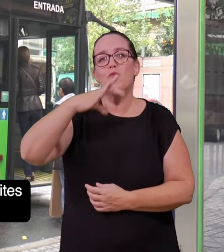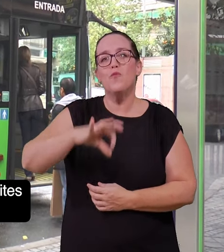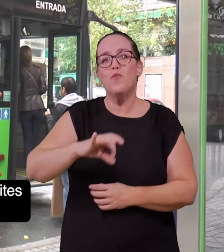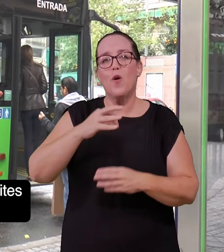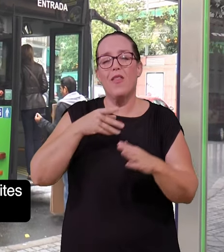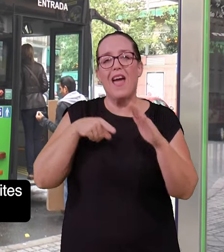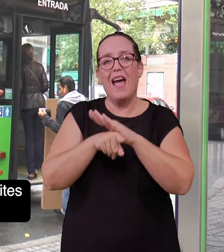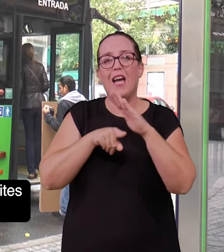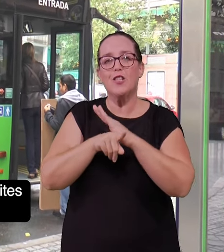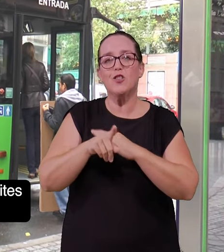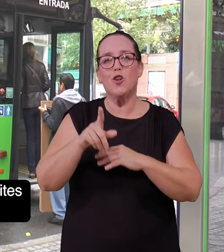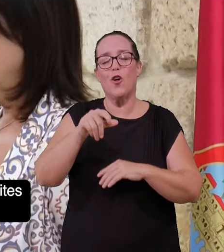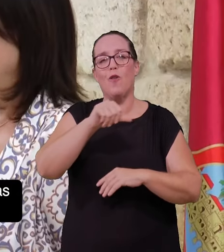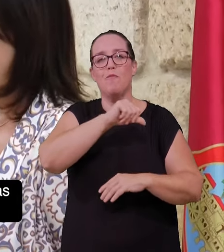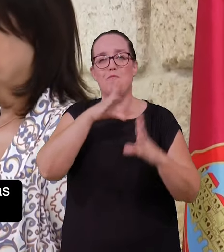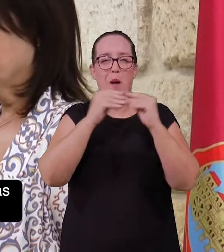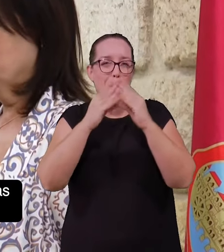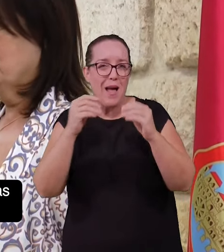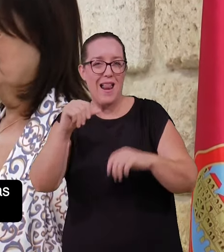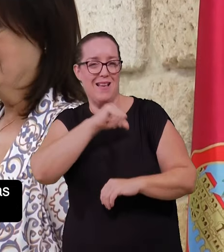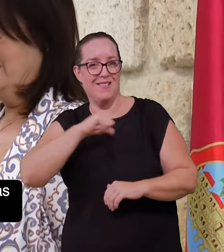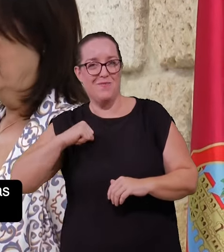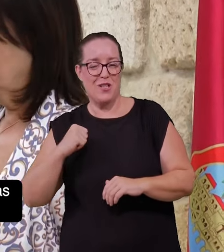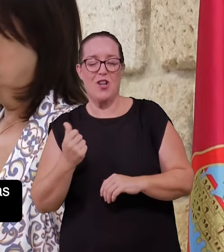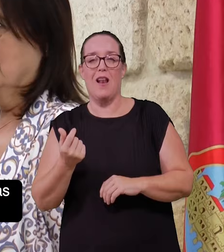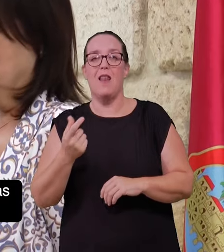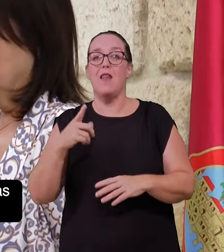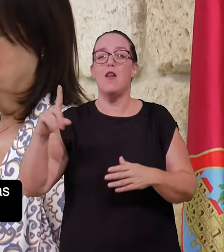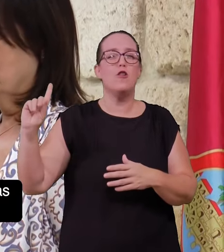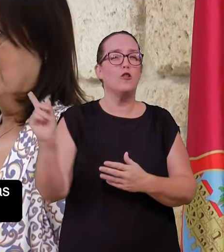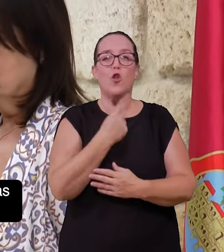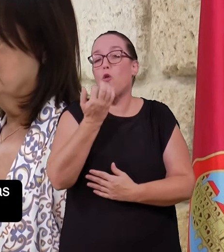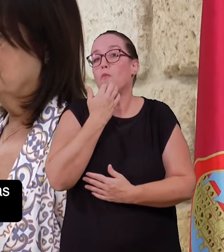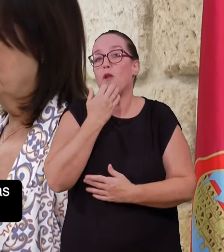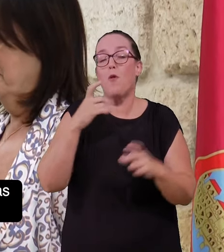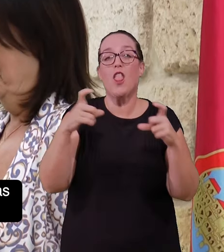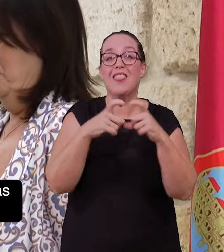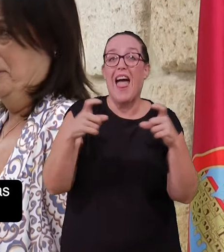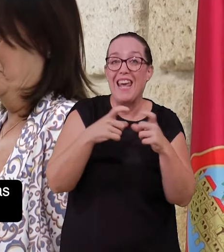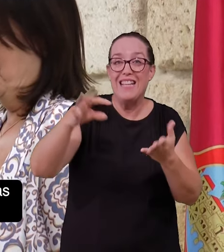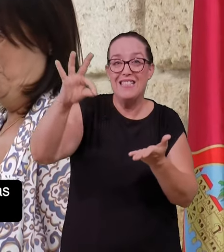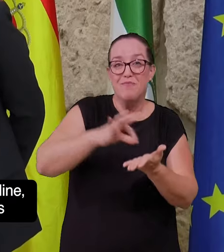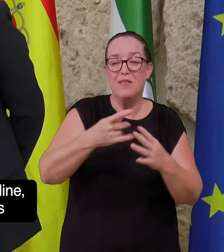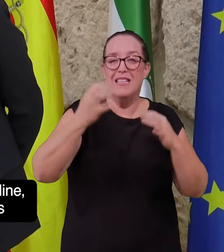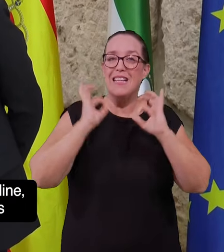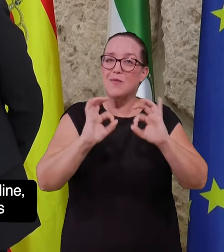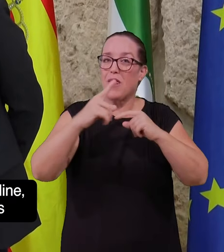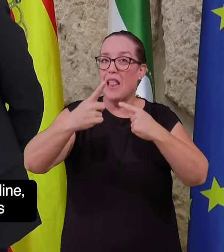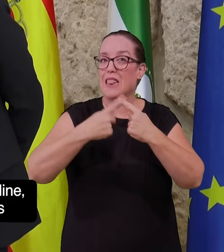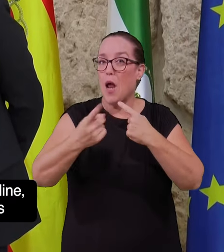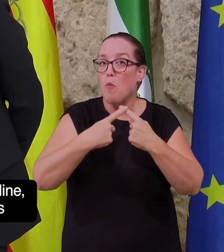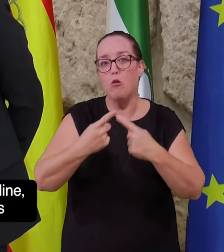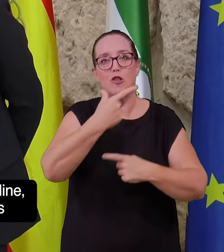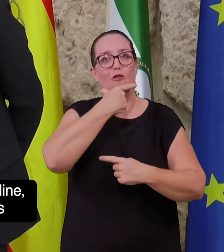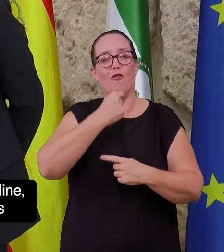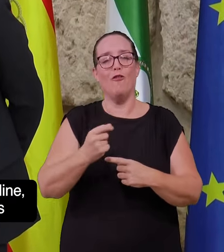realizar los trámites personales. Es el caso, por ejemplo, de todo lo relacionado con las tarjetas y bonos de transporte. De